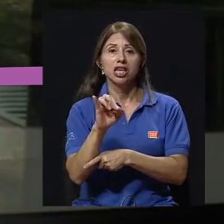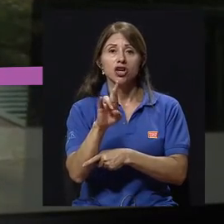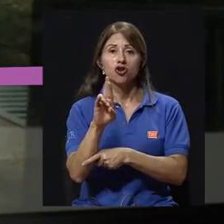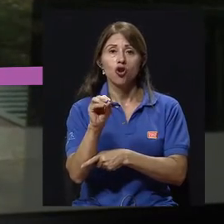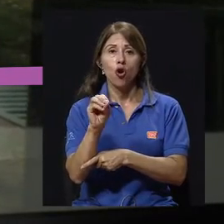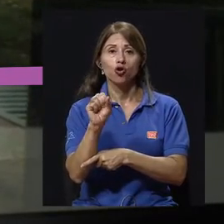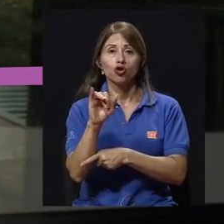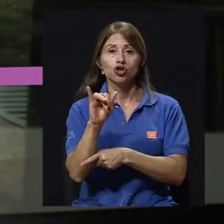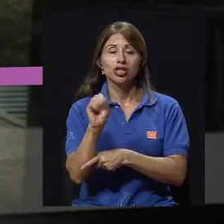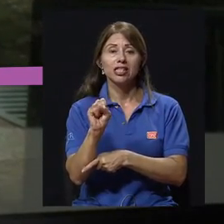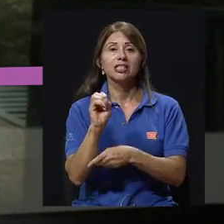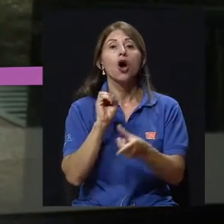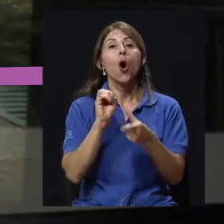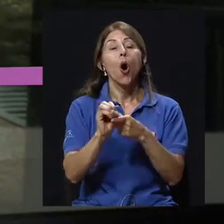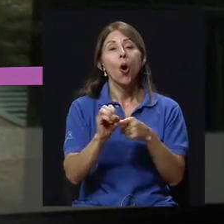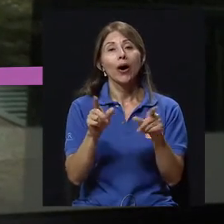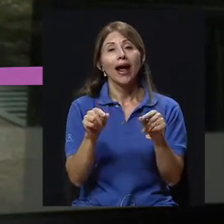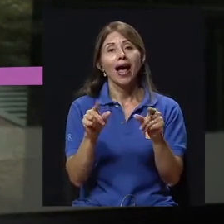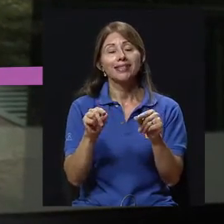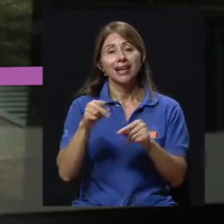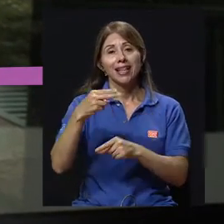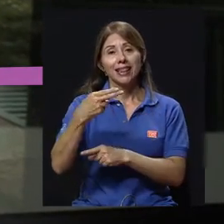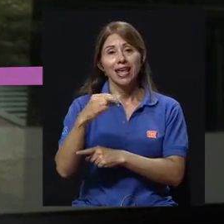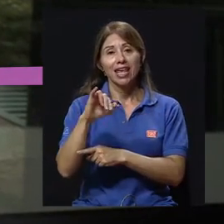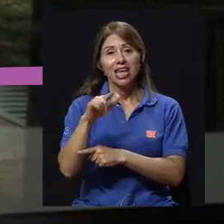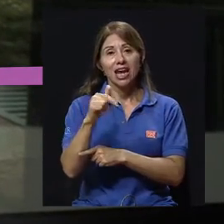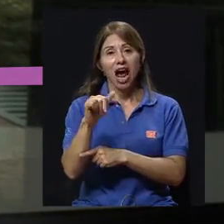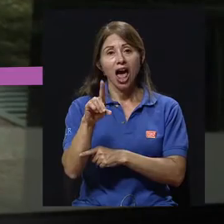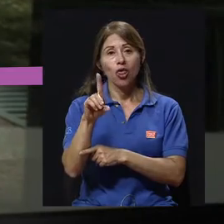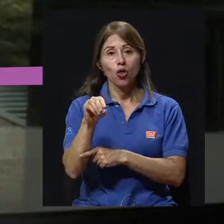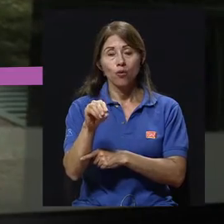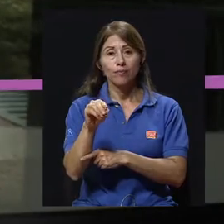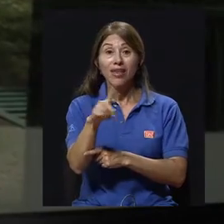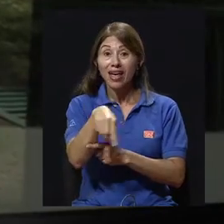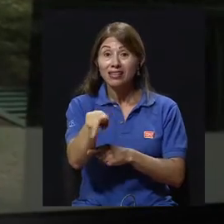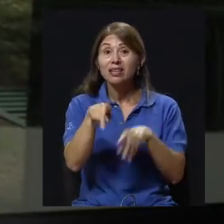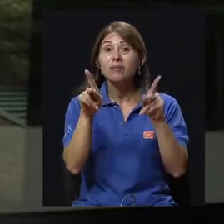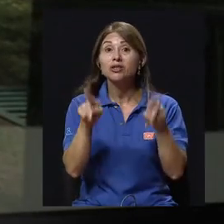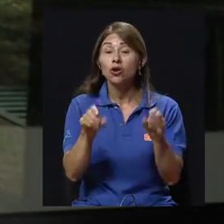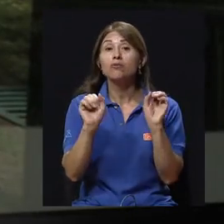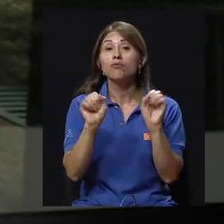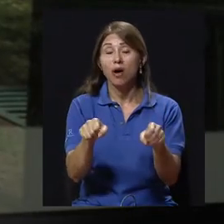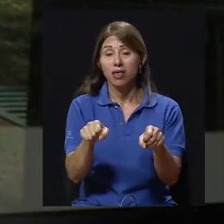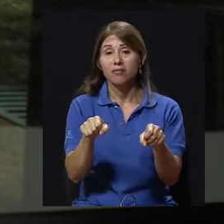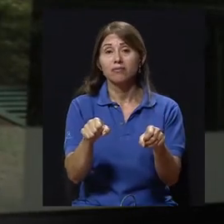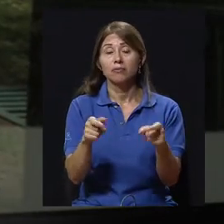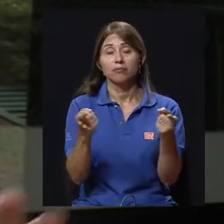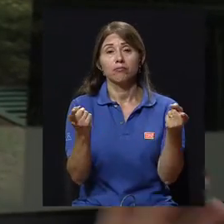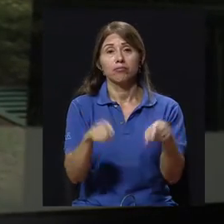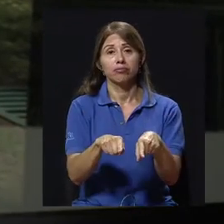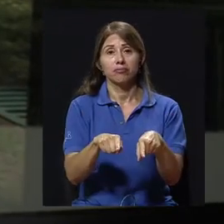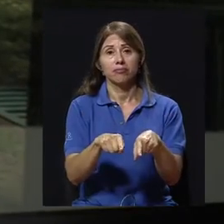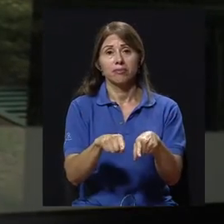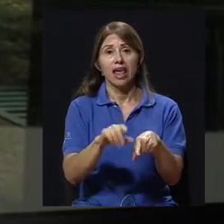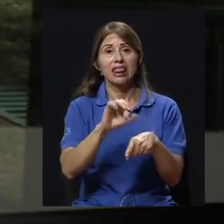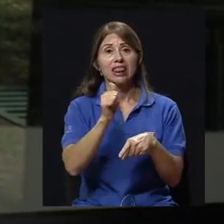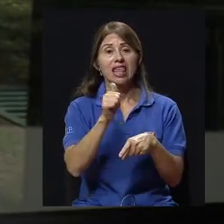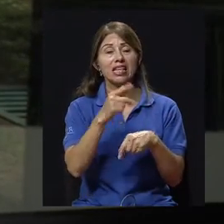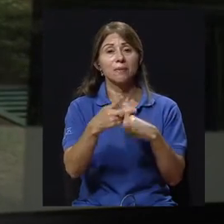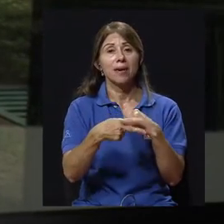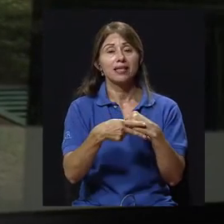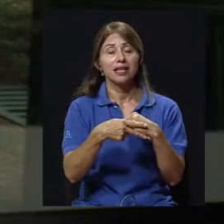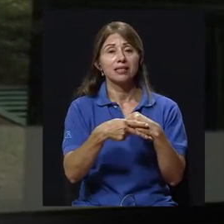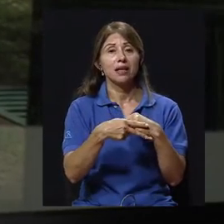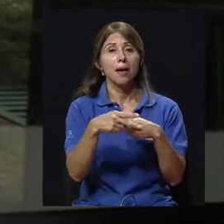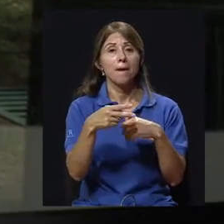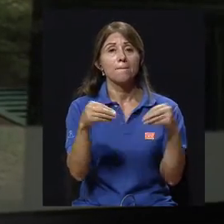cáncer de hígado. Entonces, esta gente tiene hasta 10 veces más posibilidades de tener un cáncer de hígado que una persona que no tenga